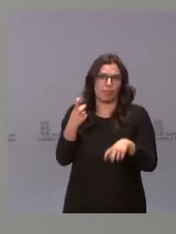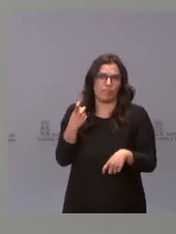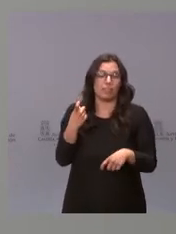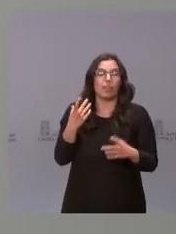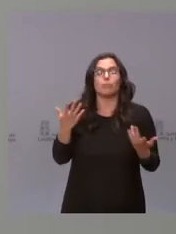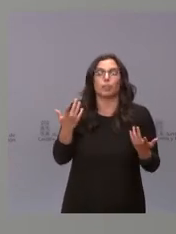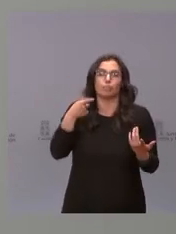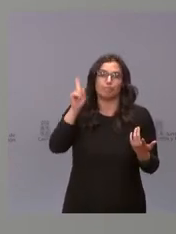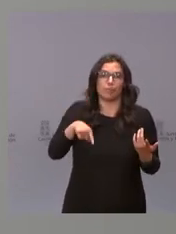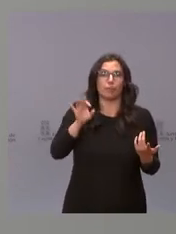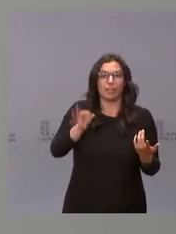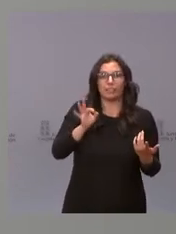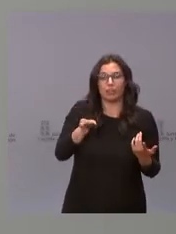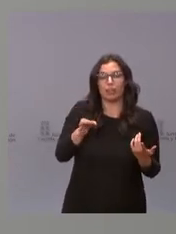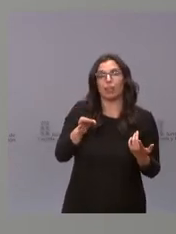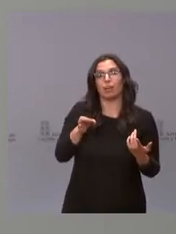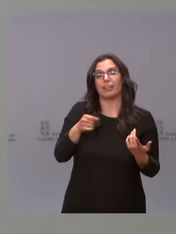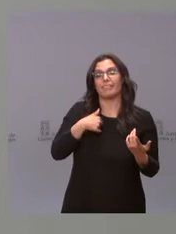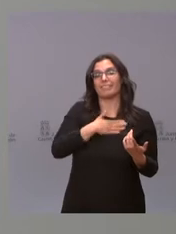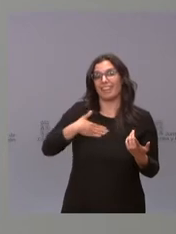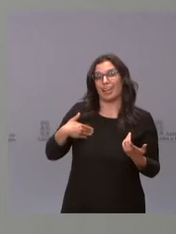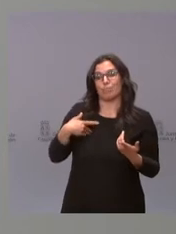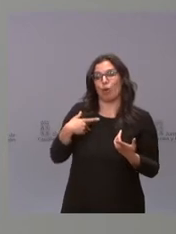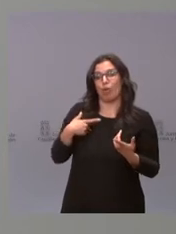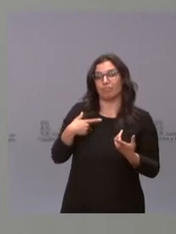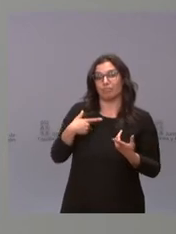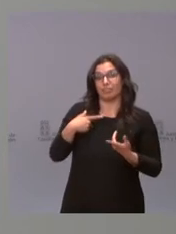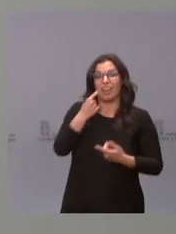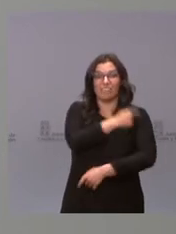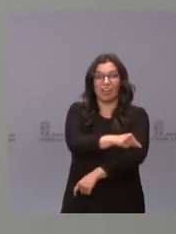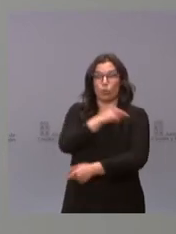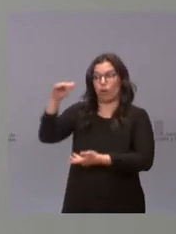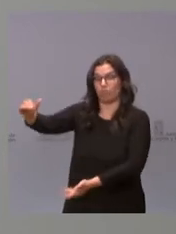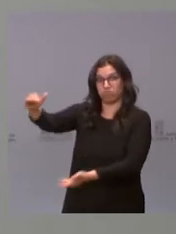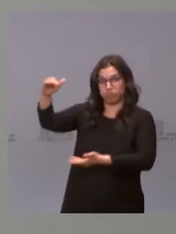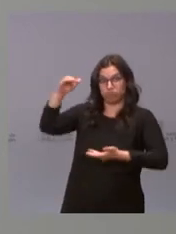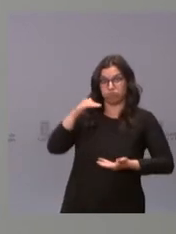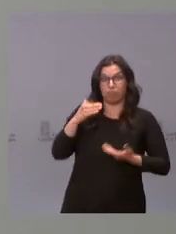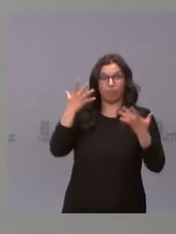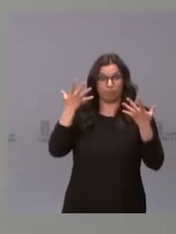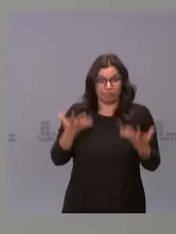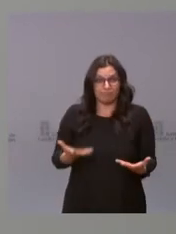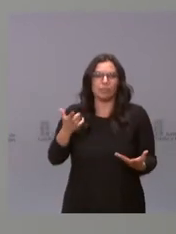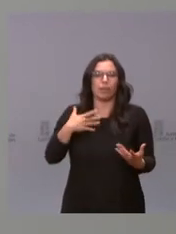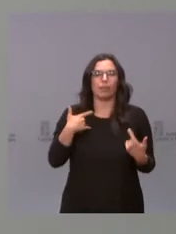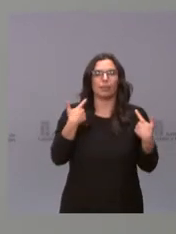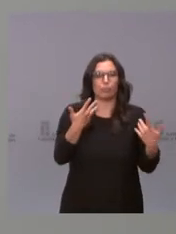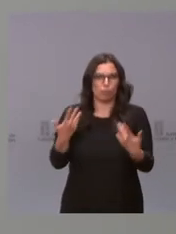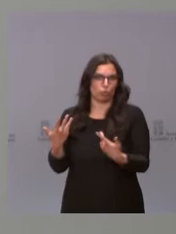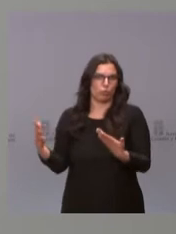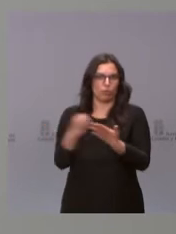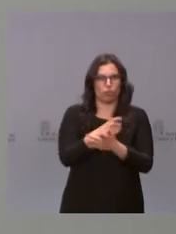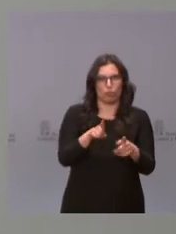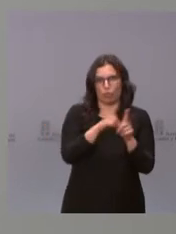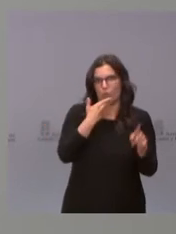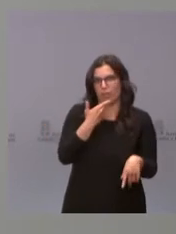también es verdad que lo que esperamos es tener muchas vacunas y por franjas etarias poder vacunar a todo el mundo lo antes posible. No sé si en la